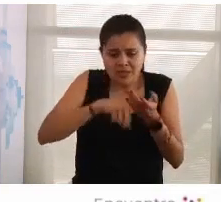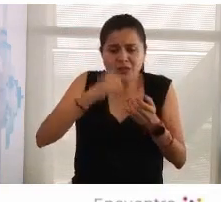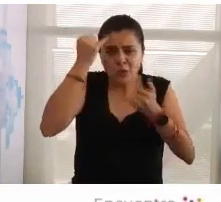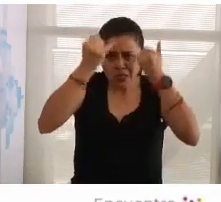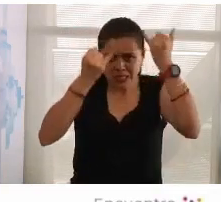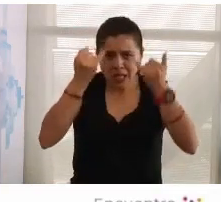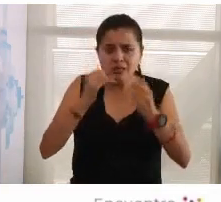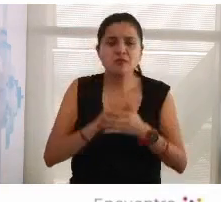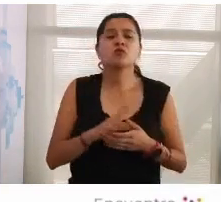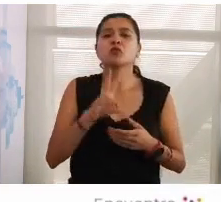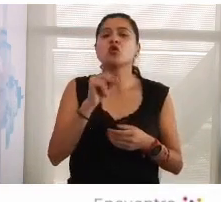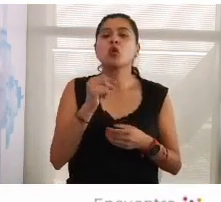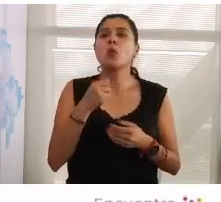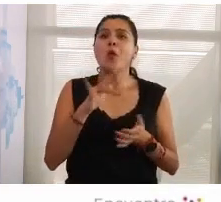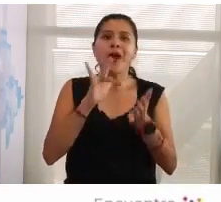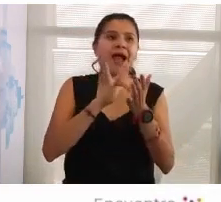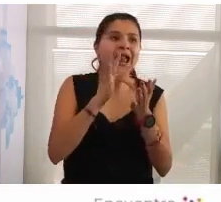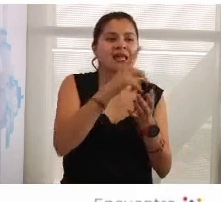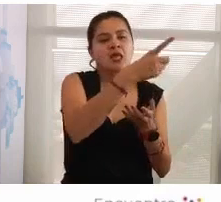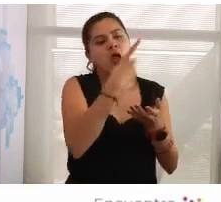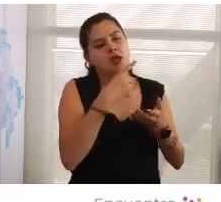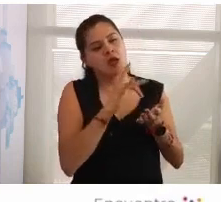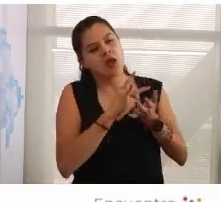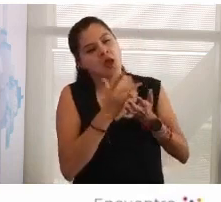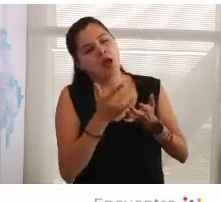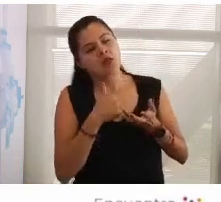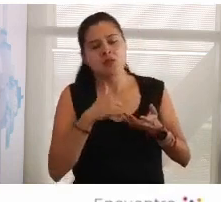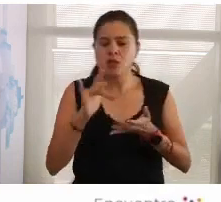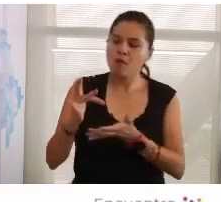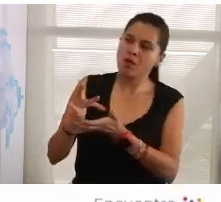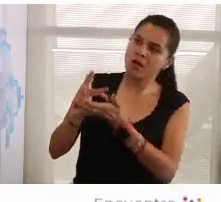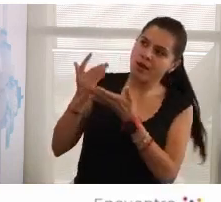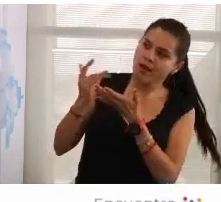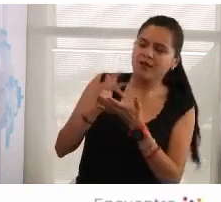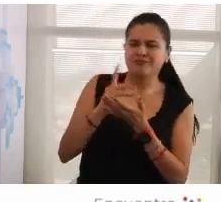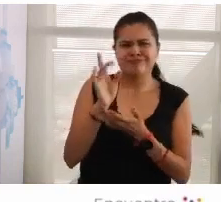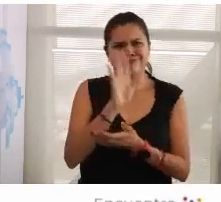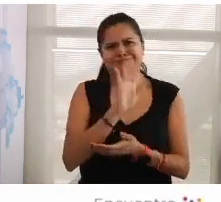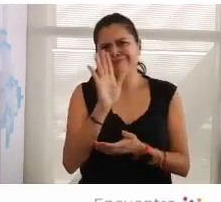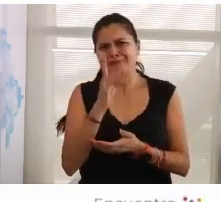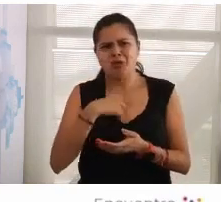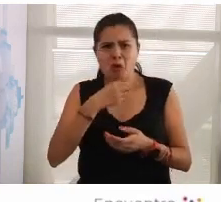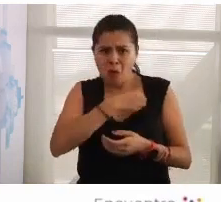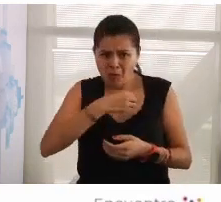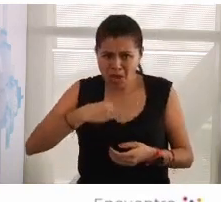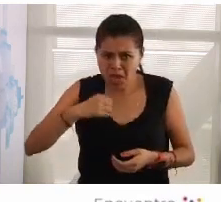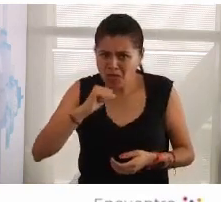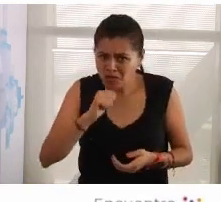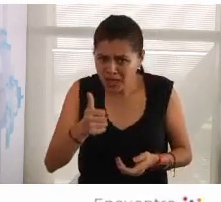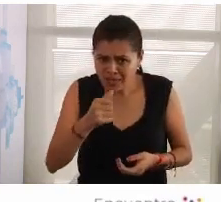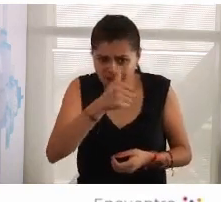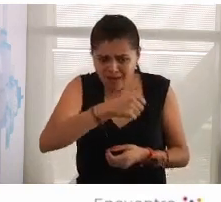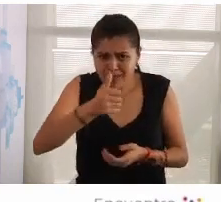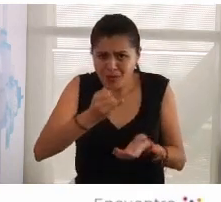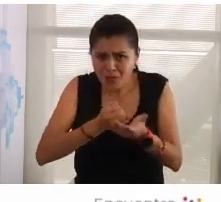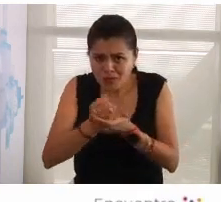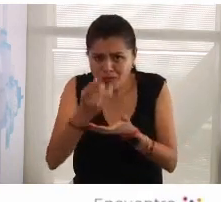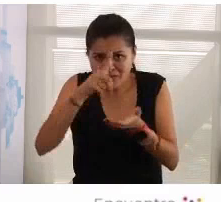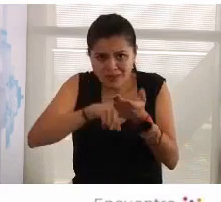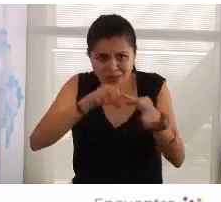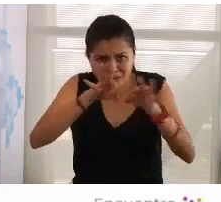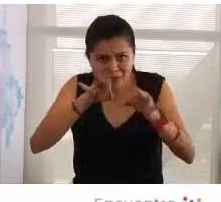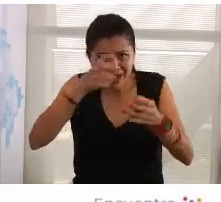las gracias por lo que estoy haciendo porque fue mi decisión y nadie está obligado entonces aquí lo que necesitamos es personas